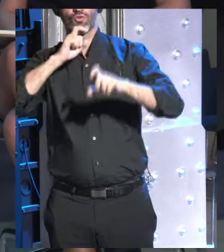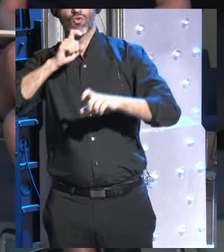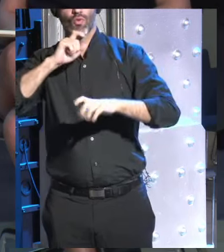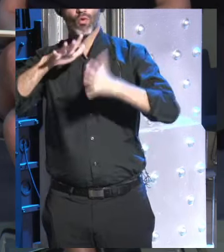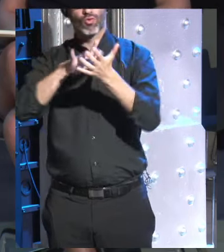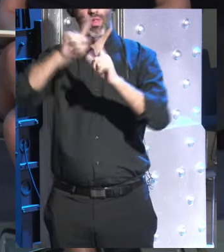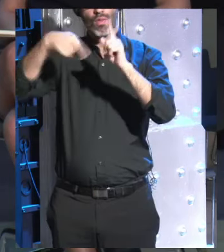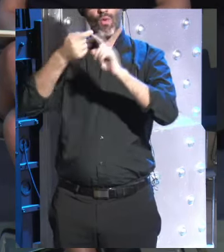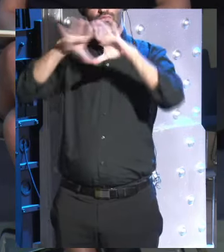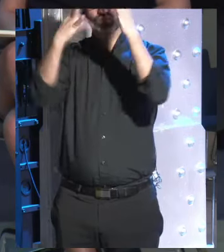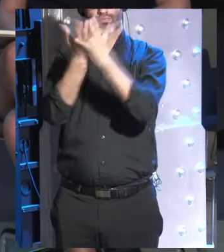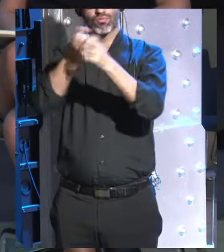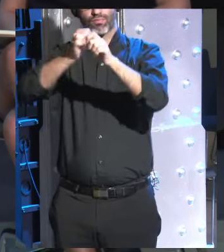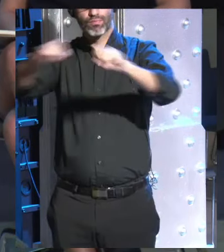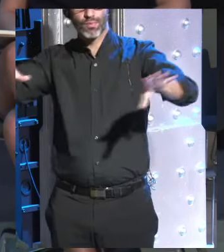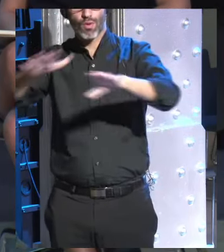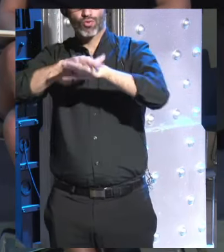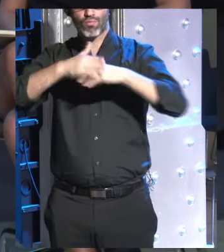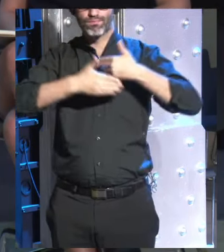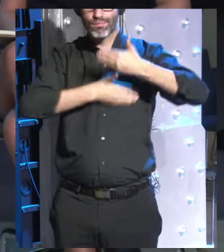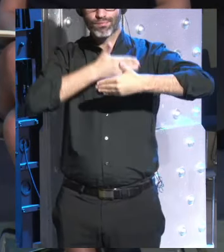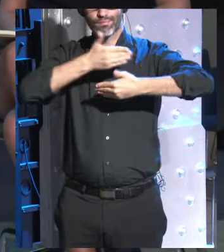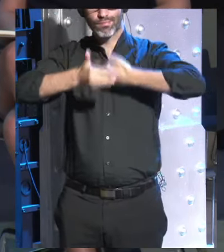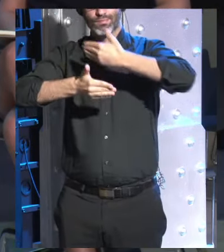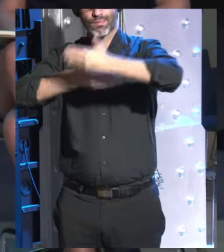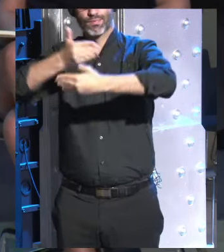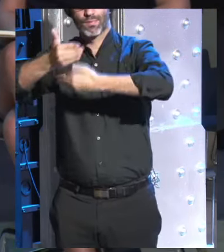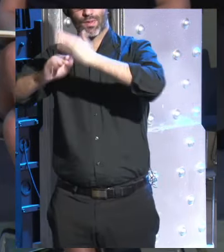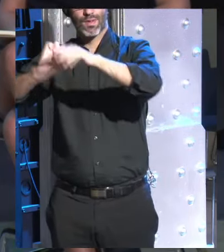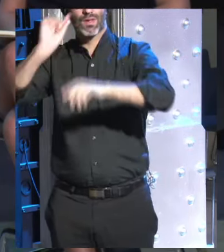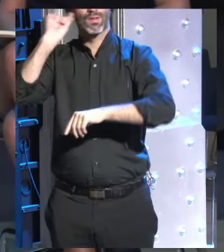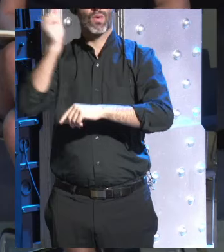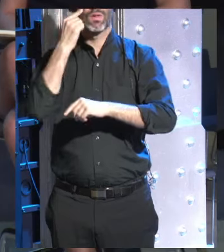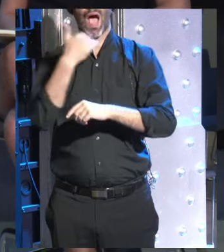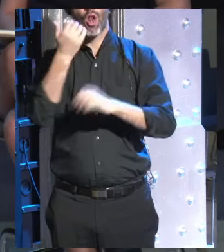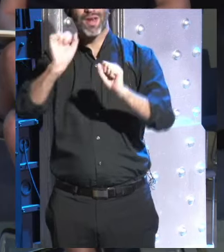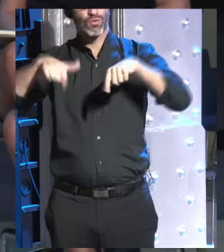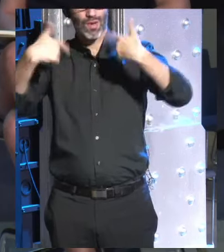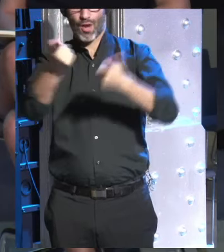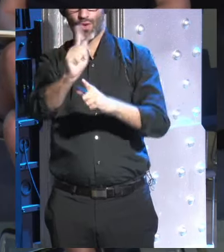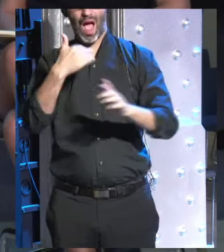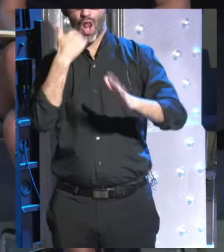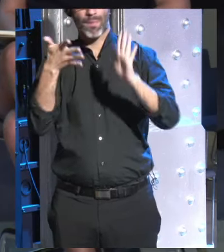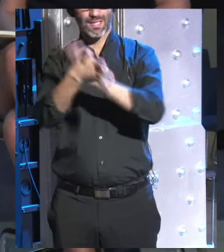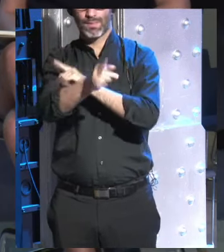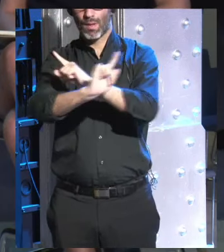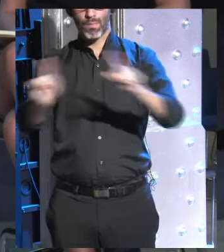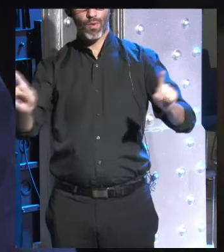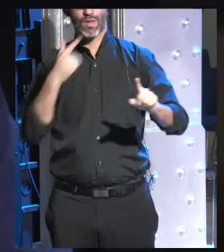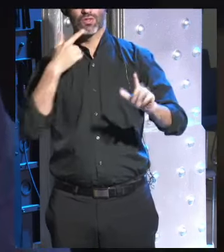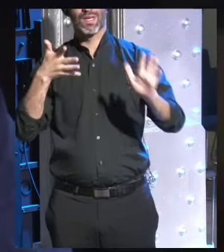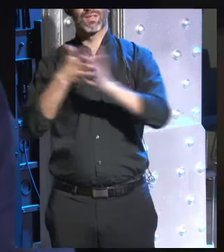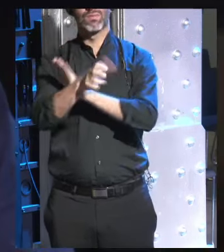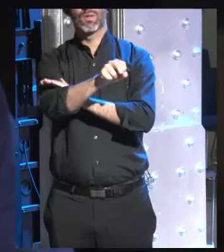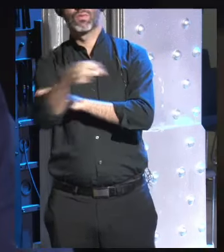difundió por todo el mundo y te das cuenta de que no es ni natural ni eterno que es el resultado